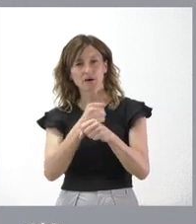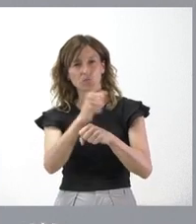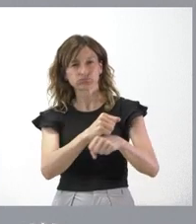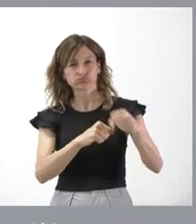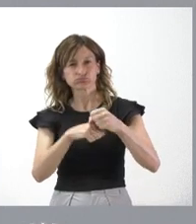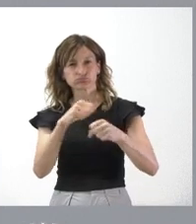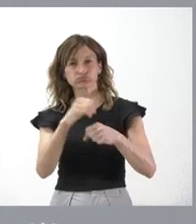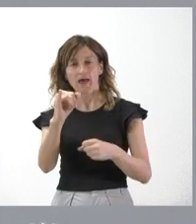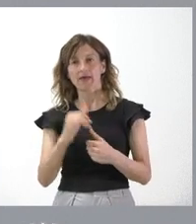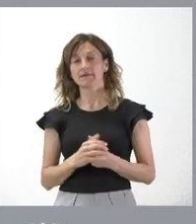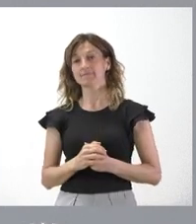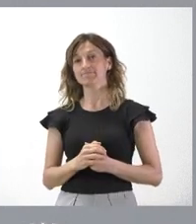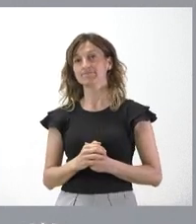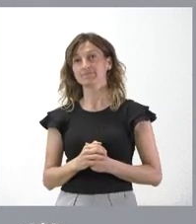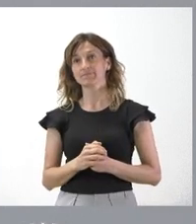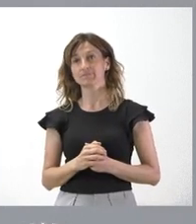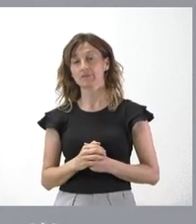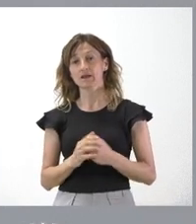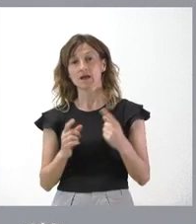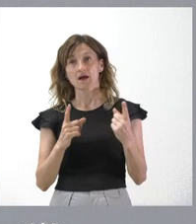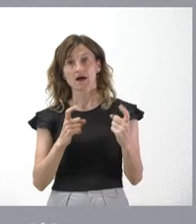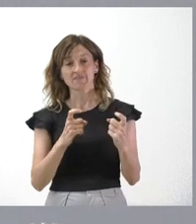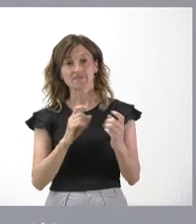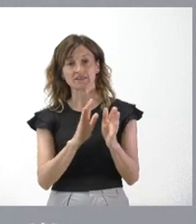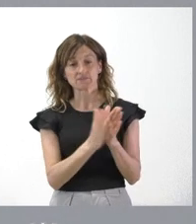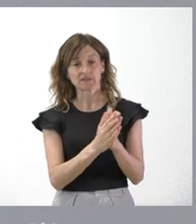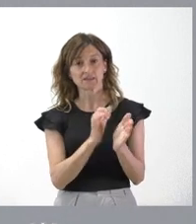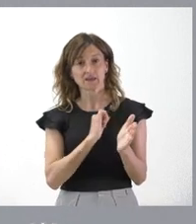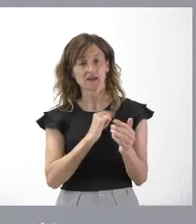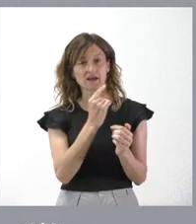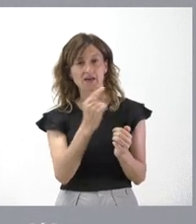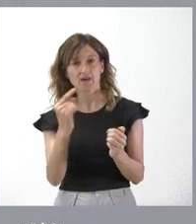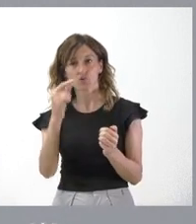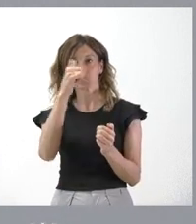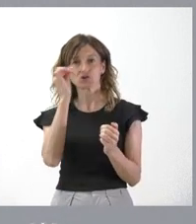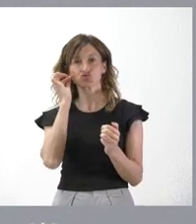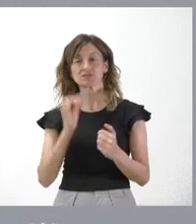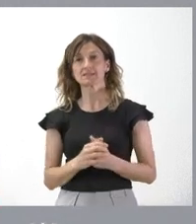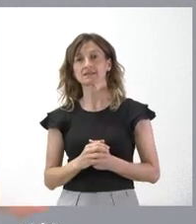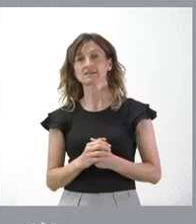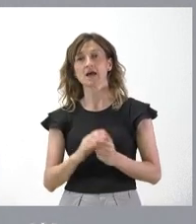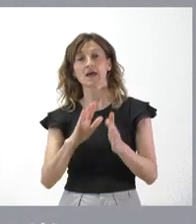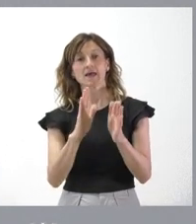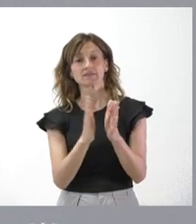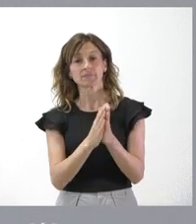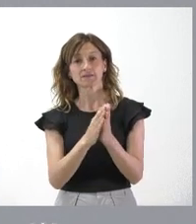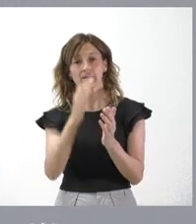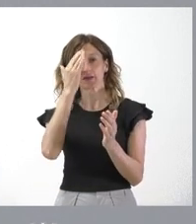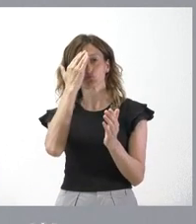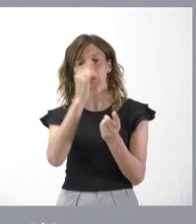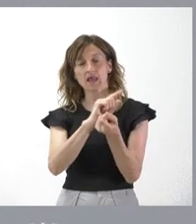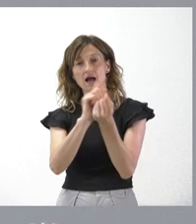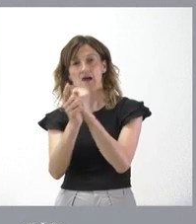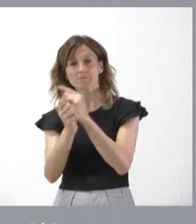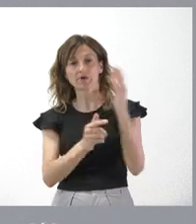tener y que esto exige un expediente individual para cada uno de los niños y niñas, que es un expediente para el cambio de tutela de una